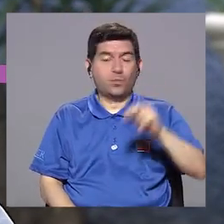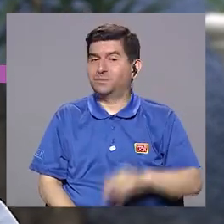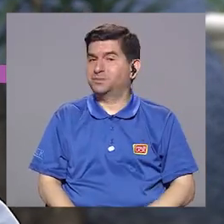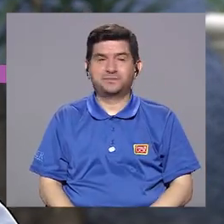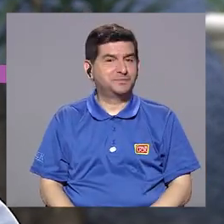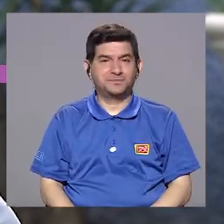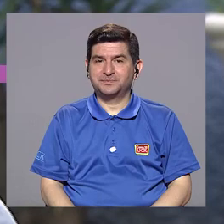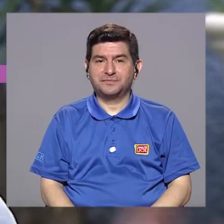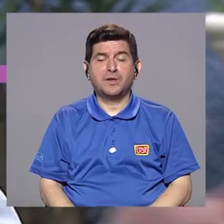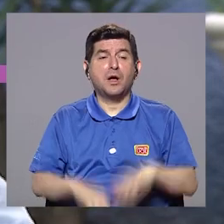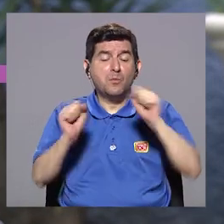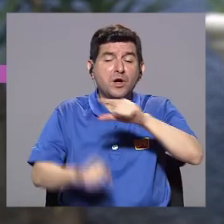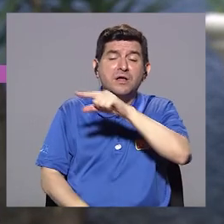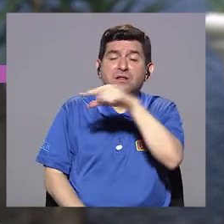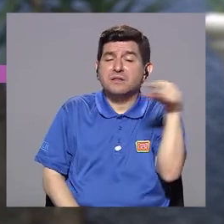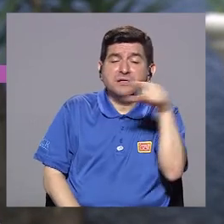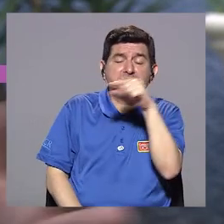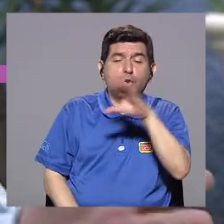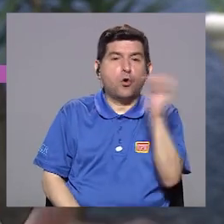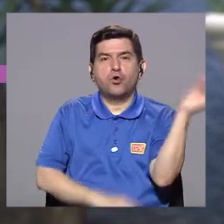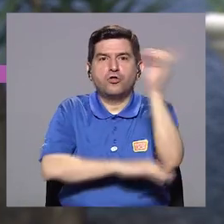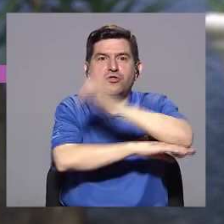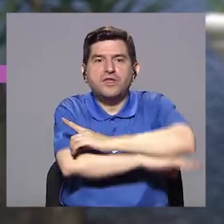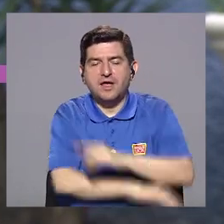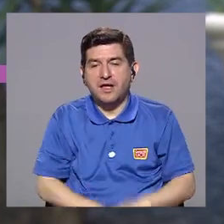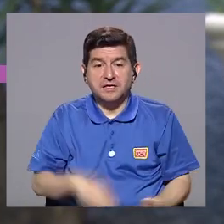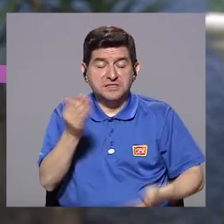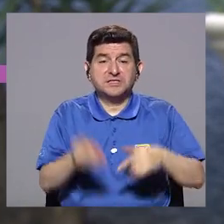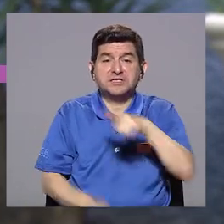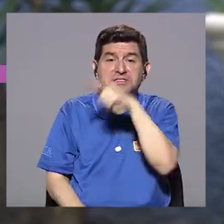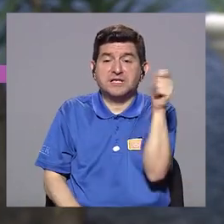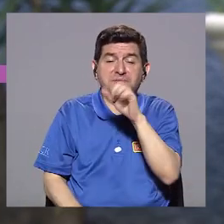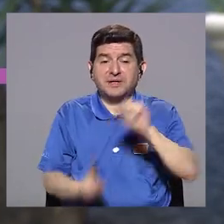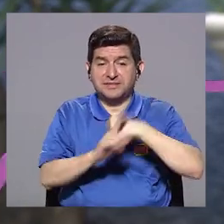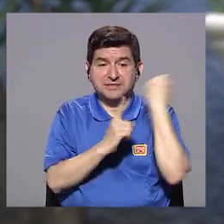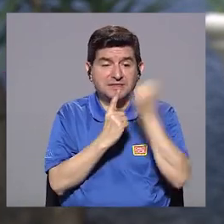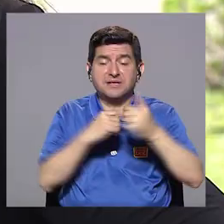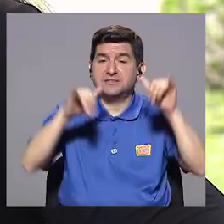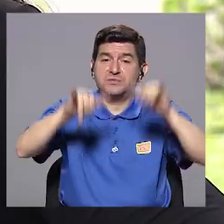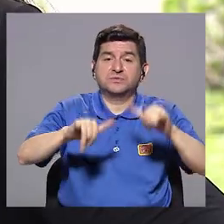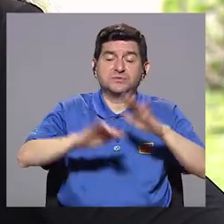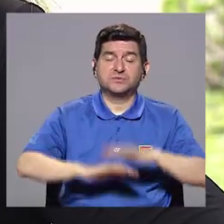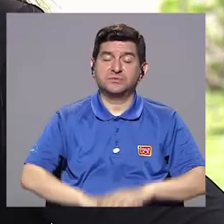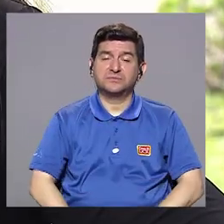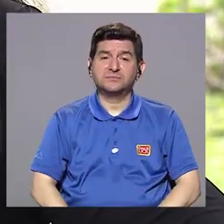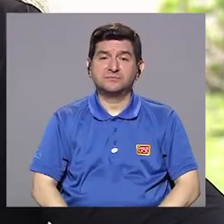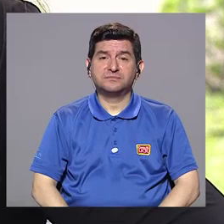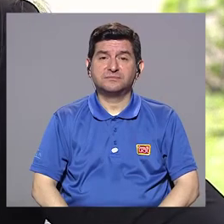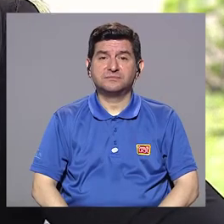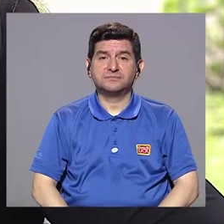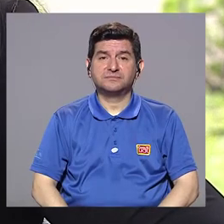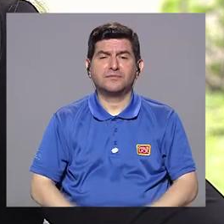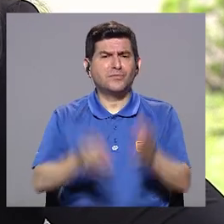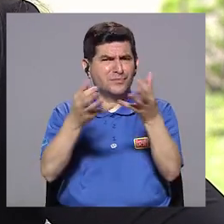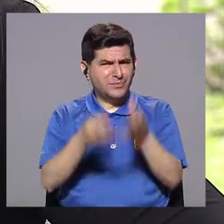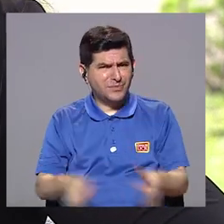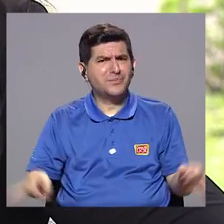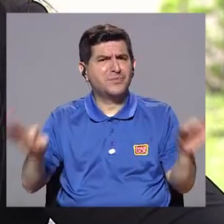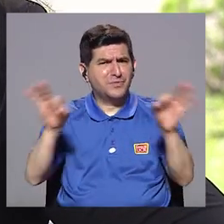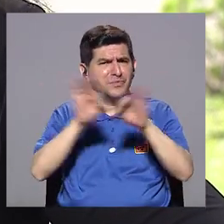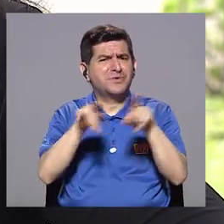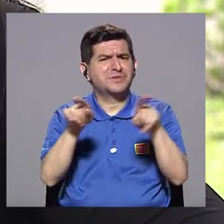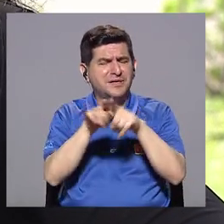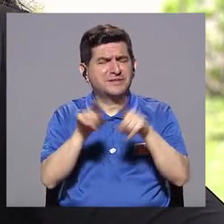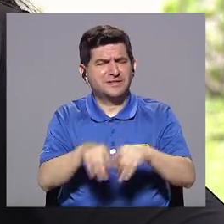pueden durar semanas, pueden durar días, pueden durar meses los estados. Bueno, y también es importante